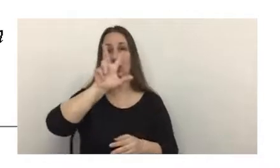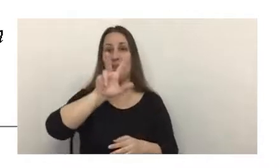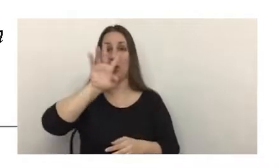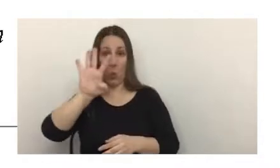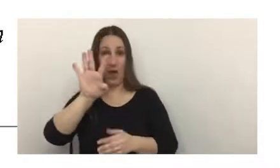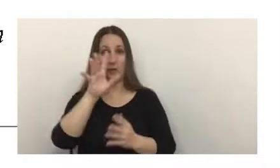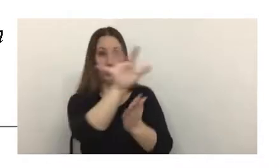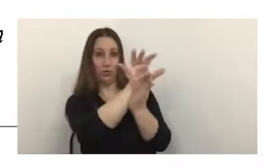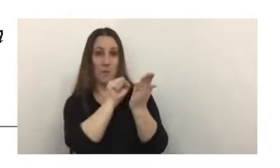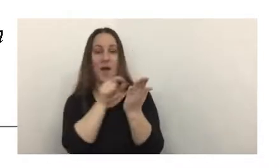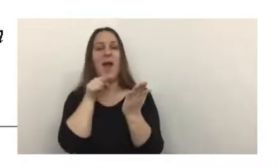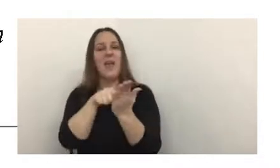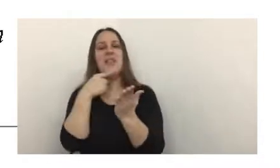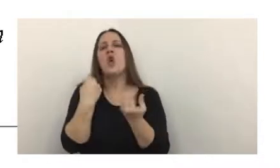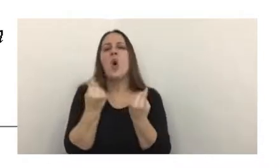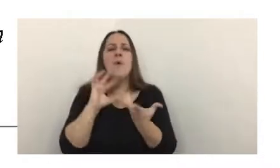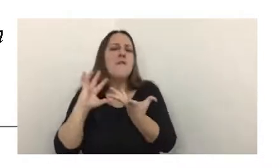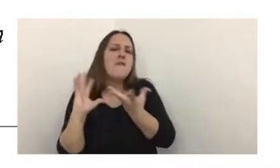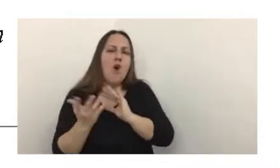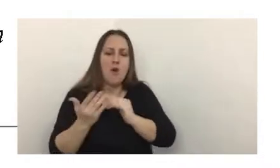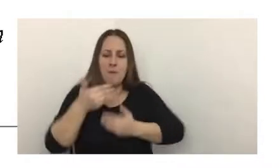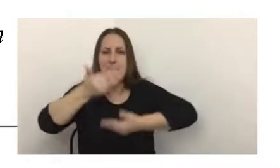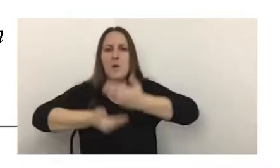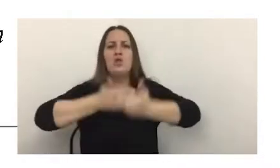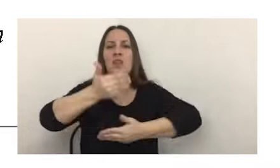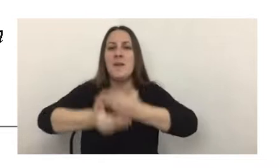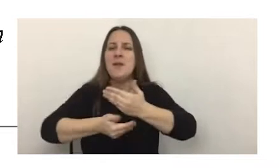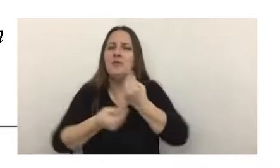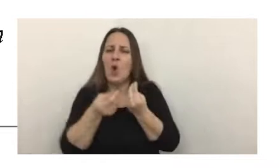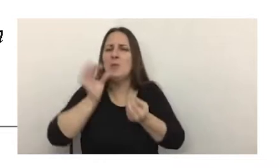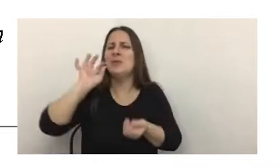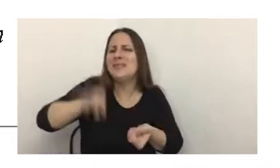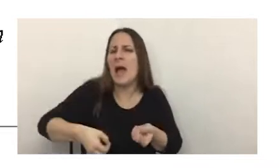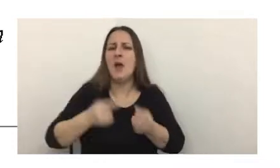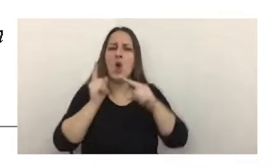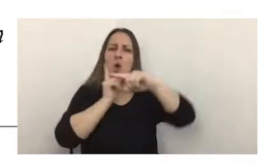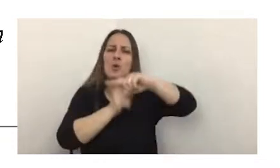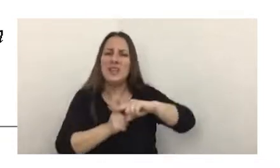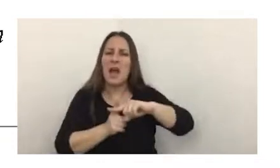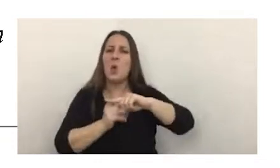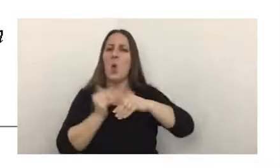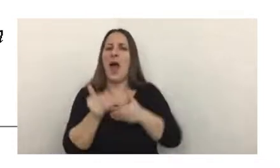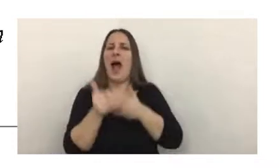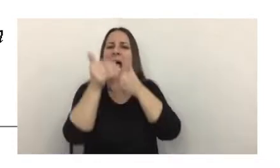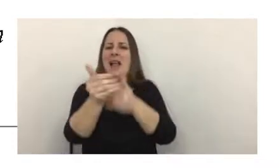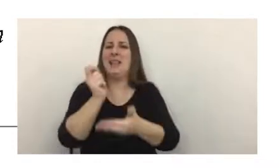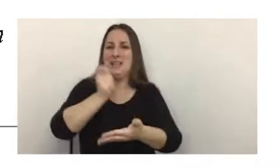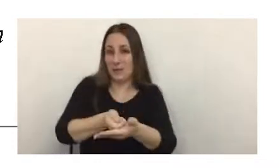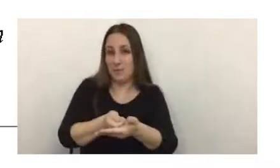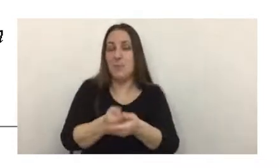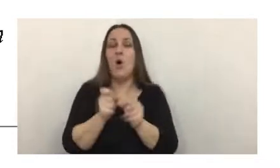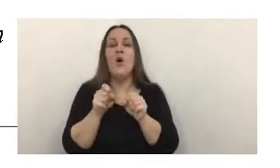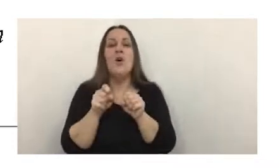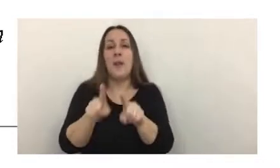marca el procedimiento para determinar y calcular los anticipos que corresponden